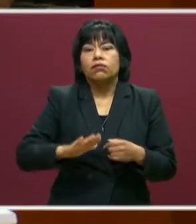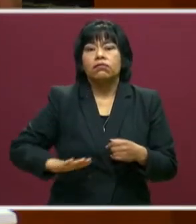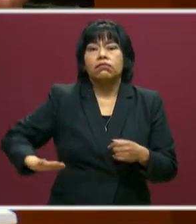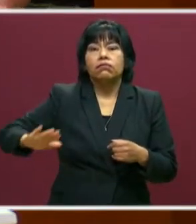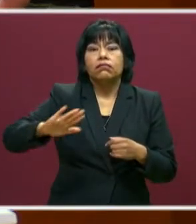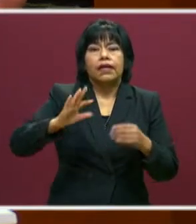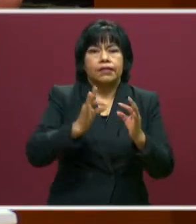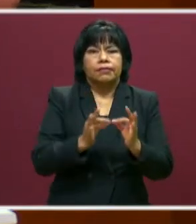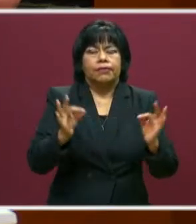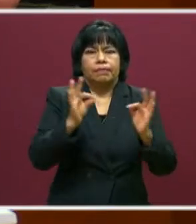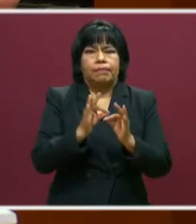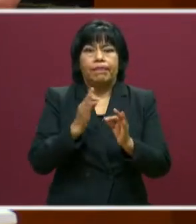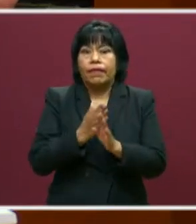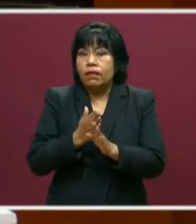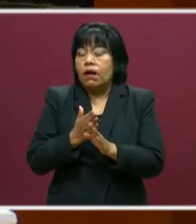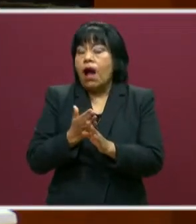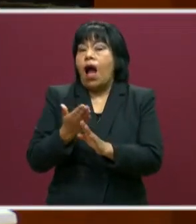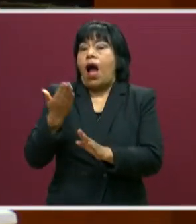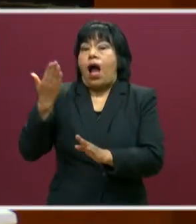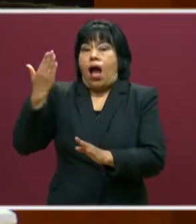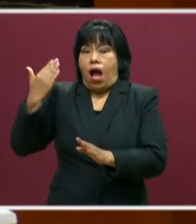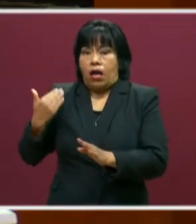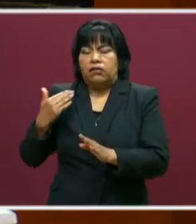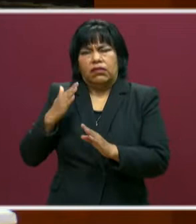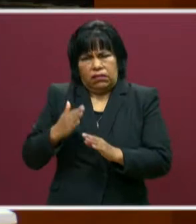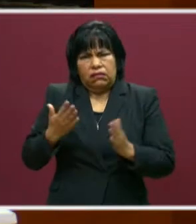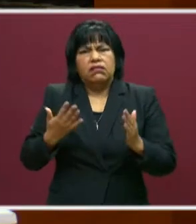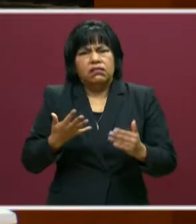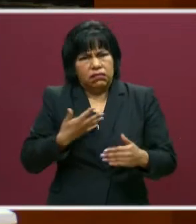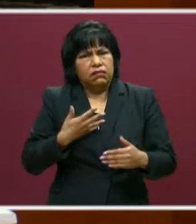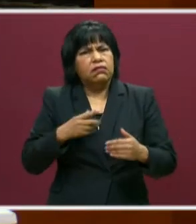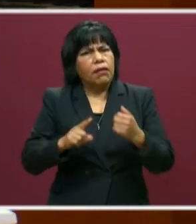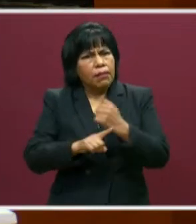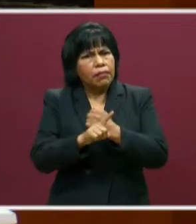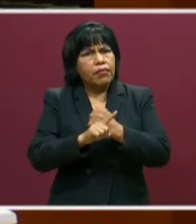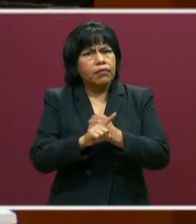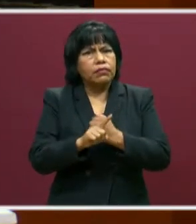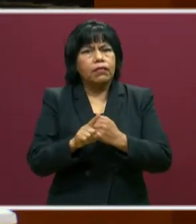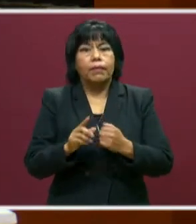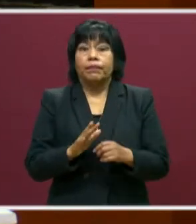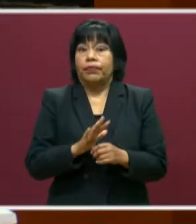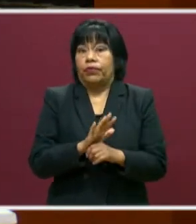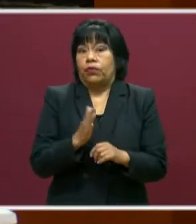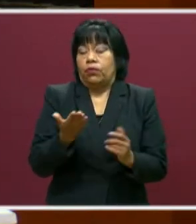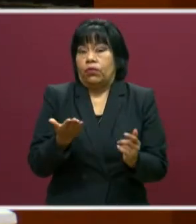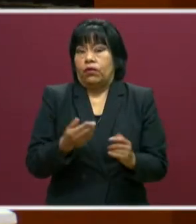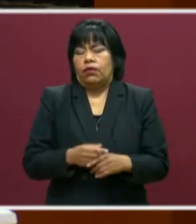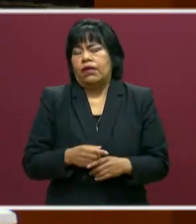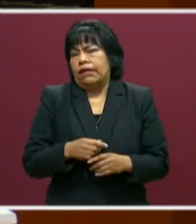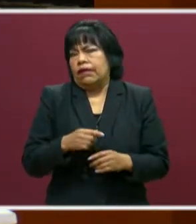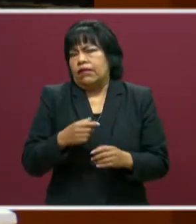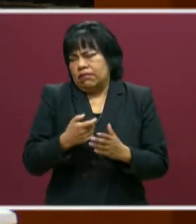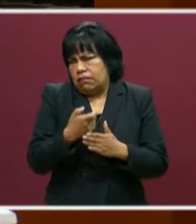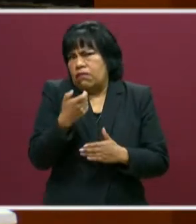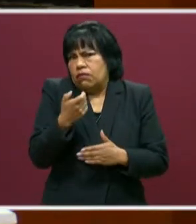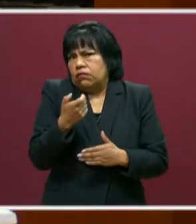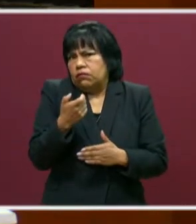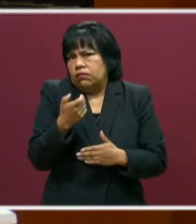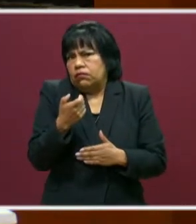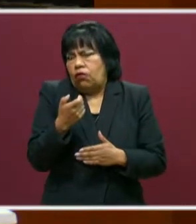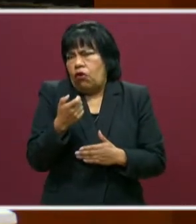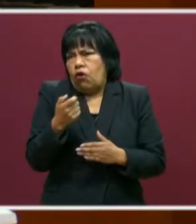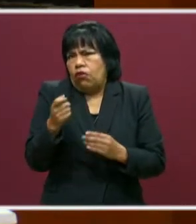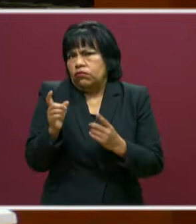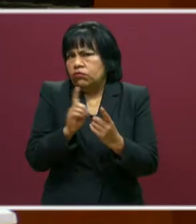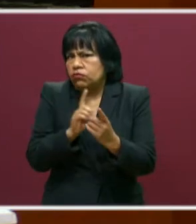de que existiera la pandemia, ya había problemas. Problemas de orden económico, de orden